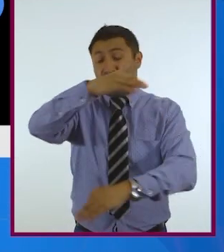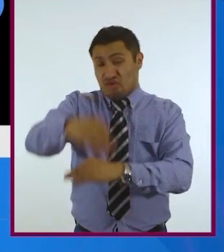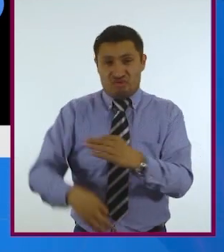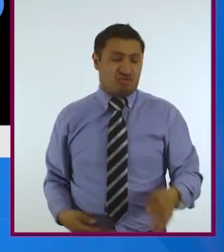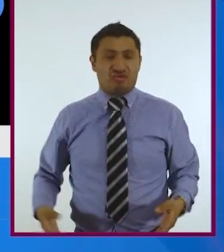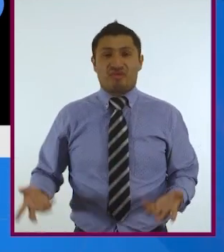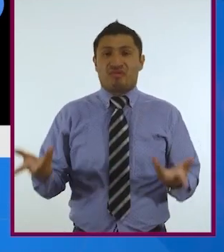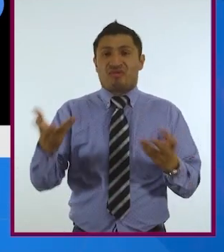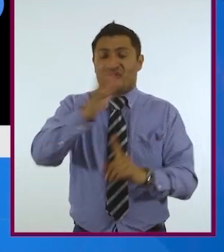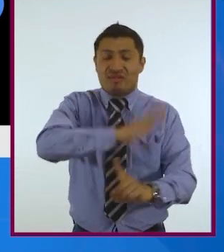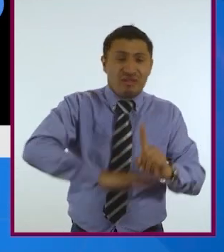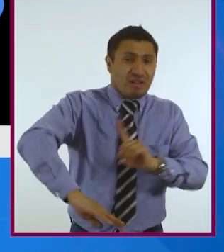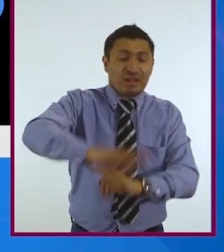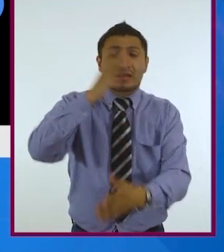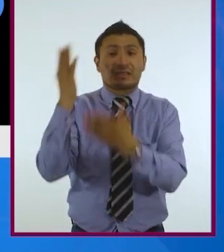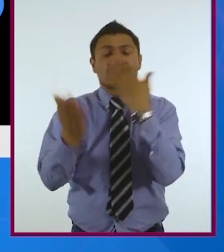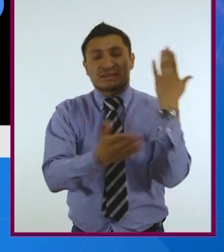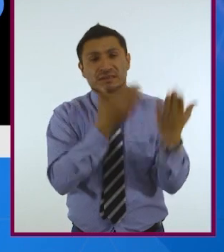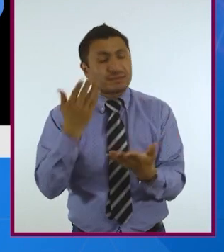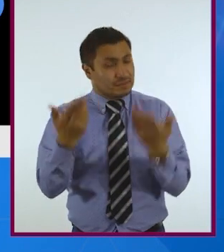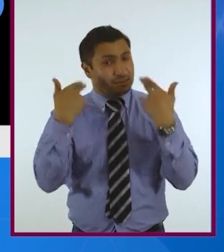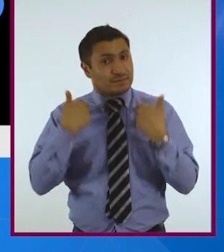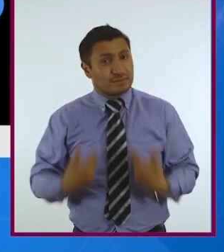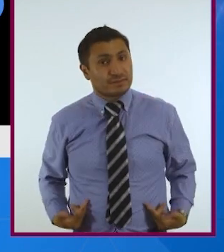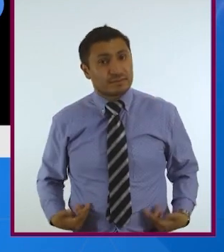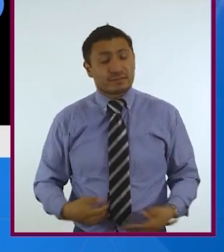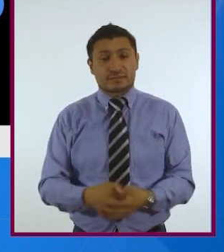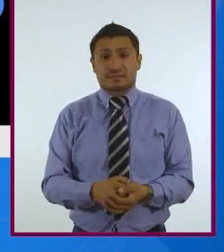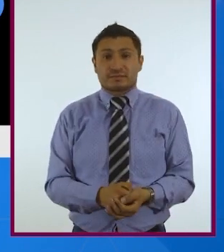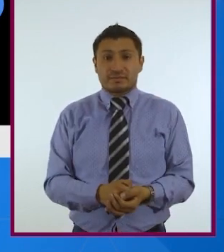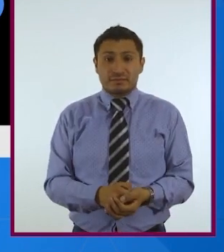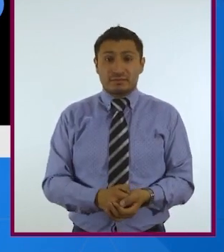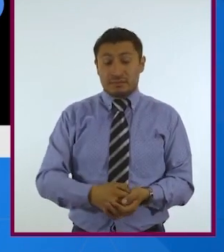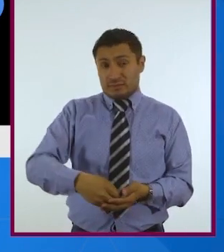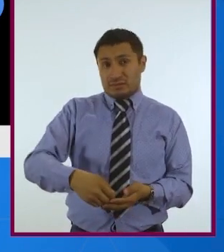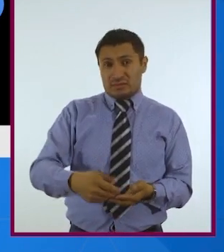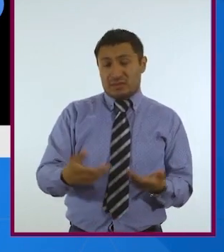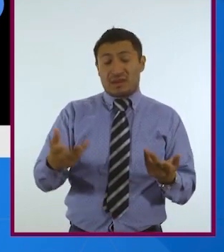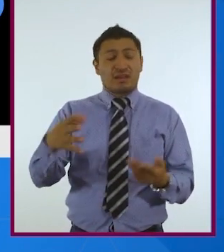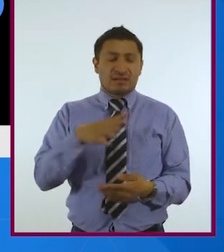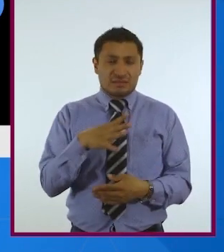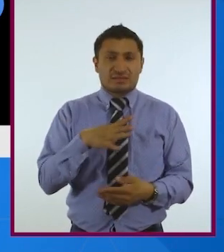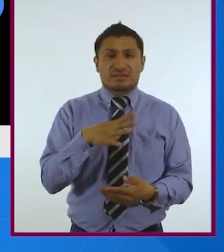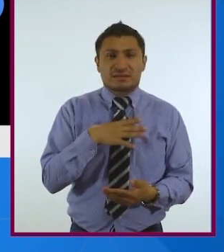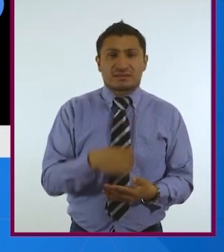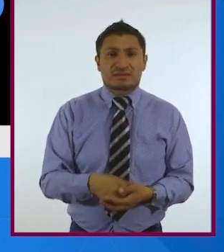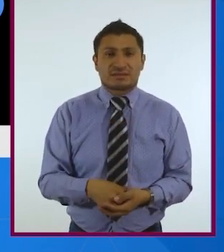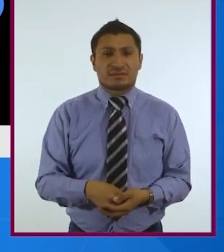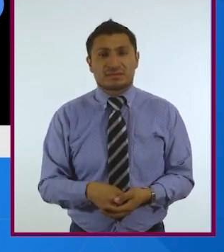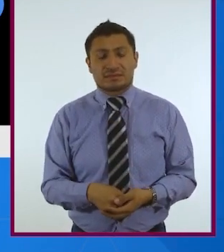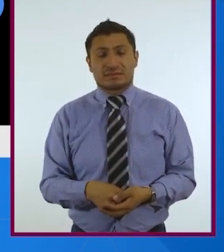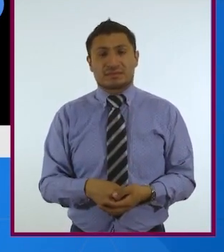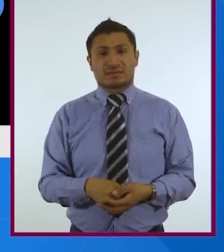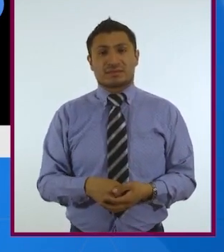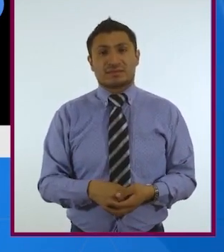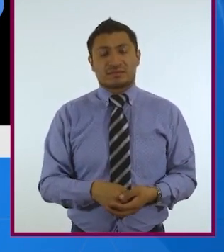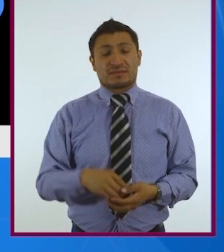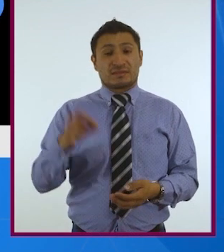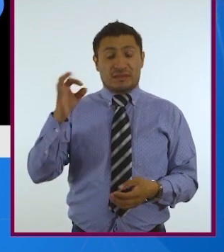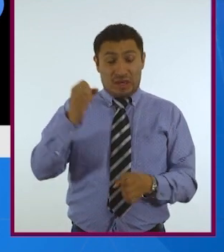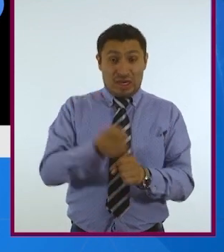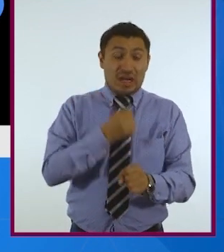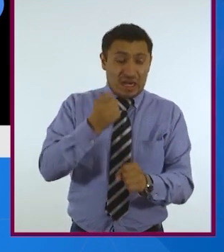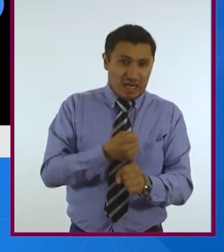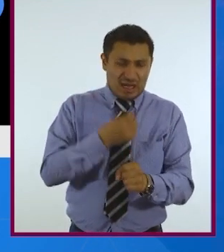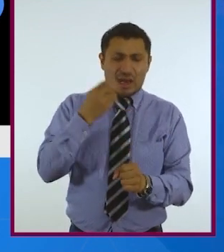los campos de estudio que el ser humano, con los que el ser humano cuenta. Se insiste